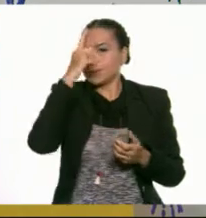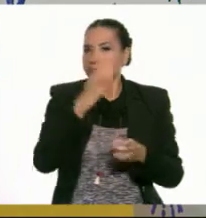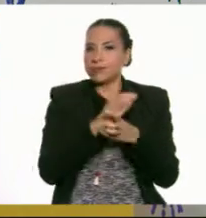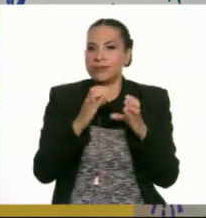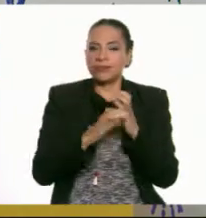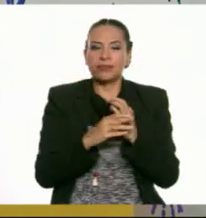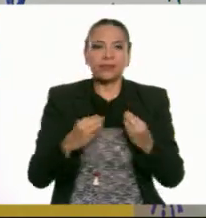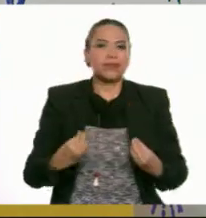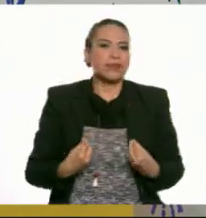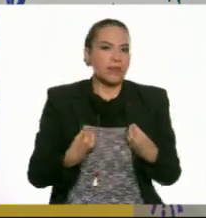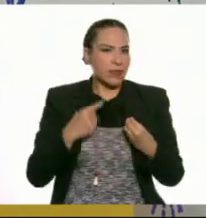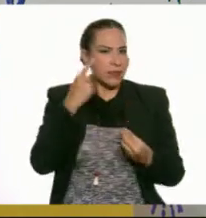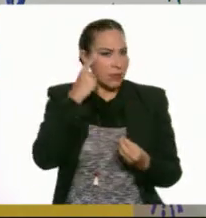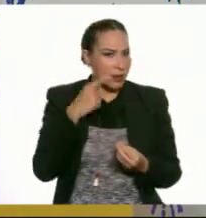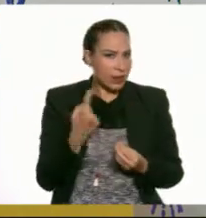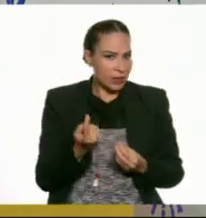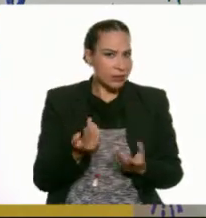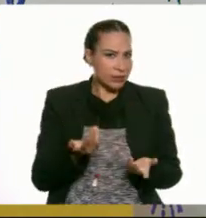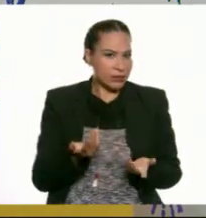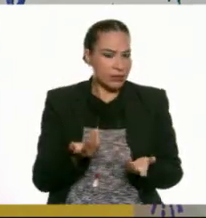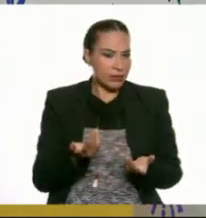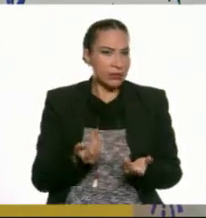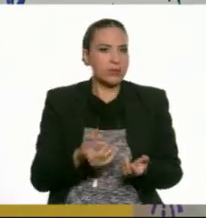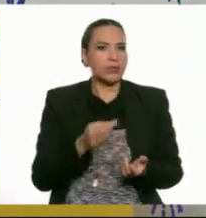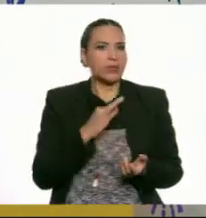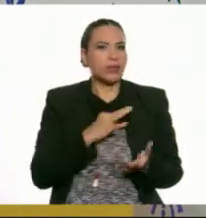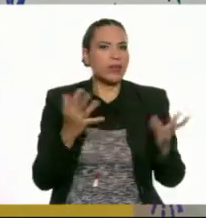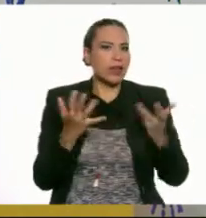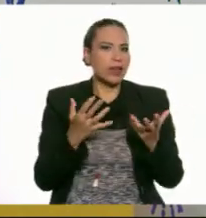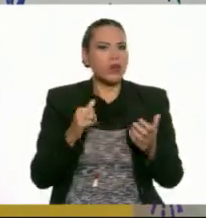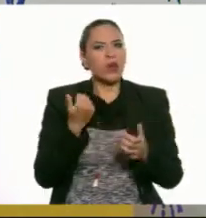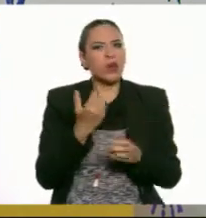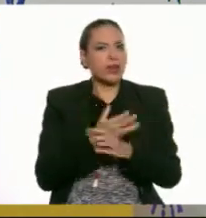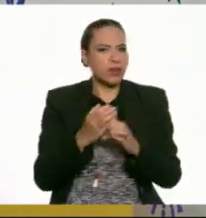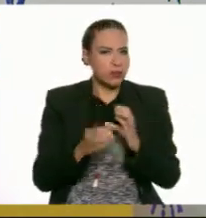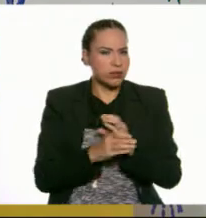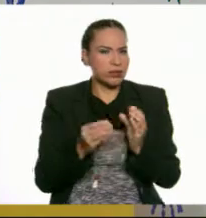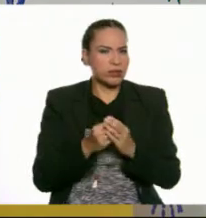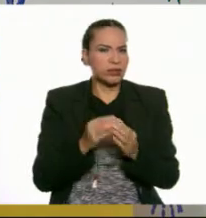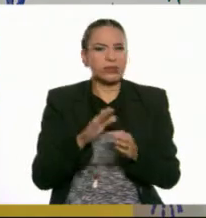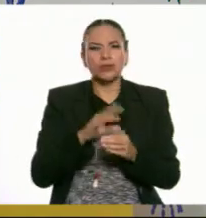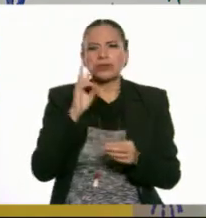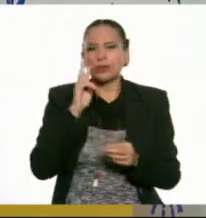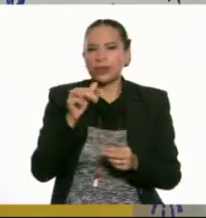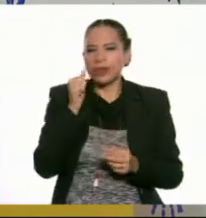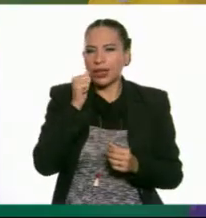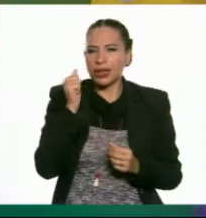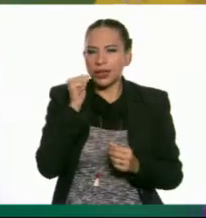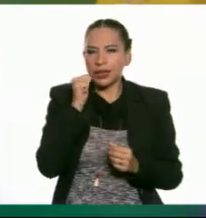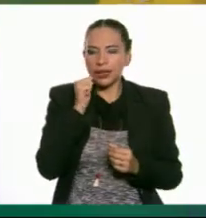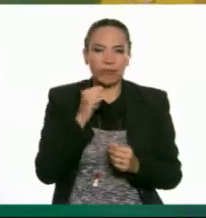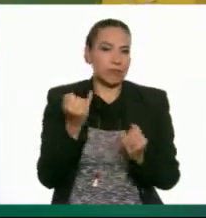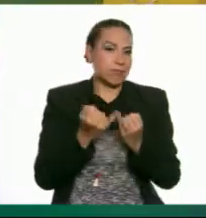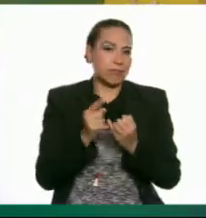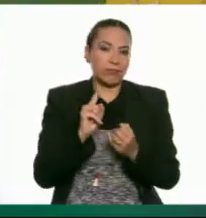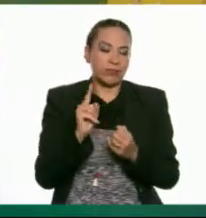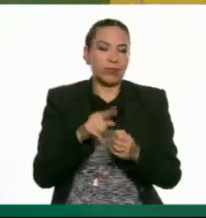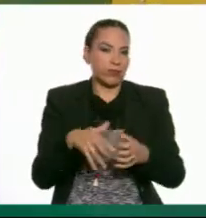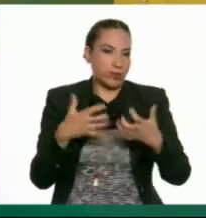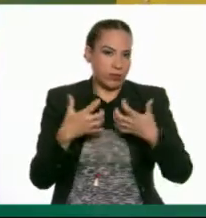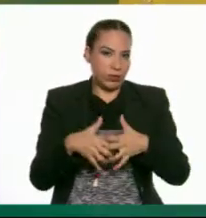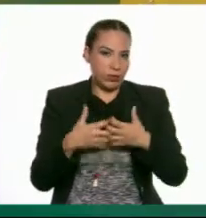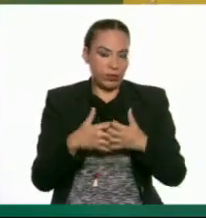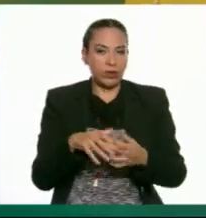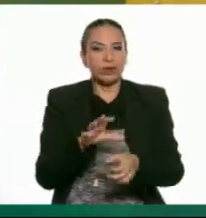cosas para que la vida sea más fácil o que podamos hacer otro tipo de cosas. Como lo veíamos ayer, no es lo mismo un motor